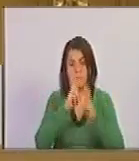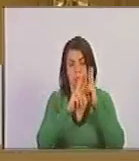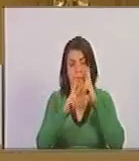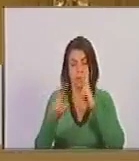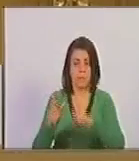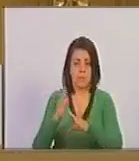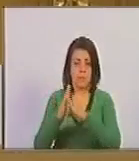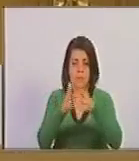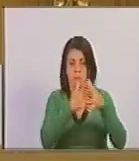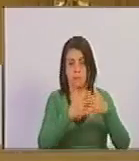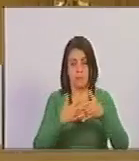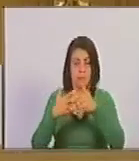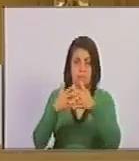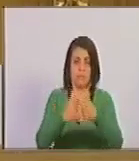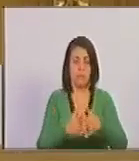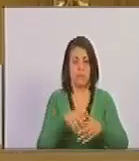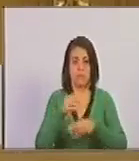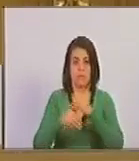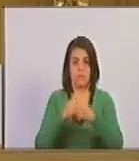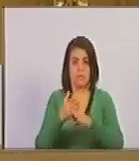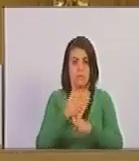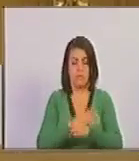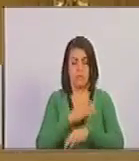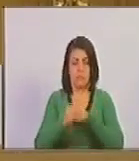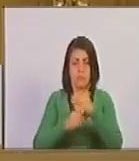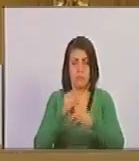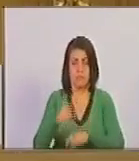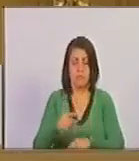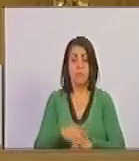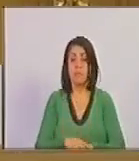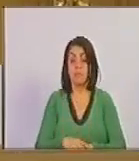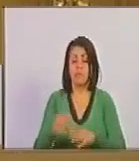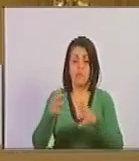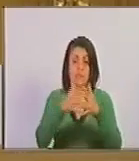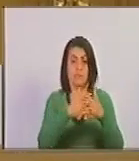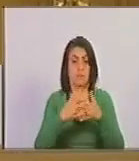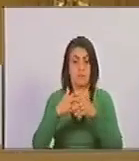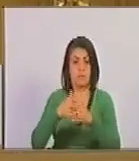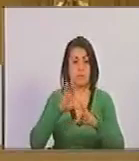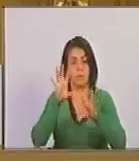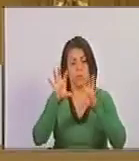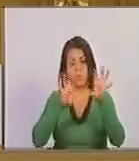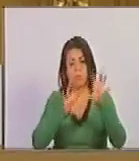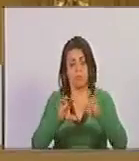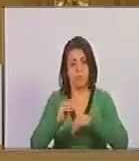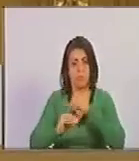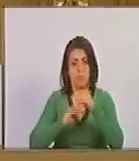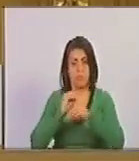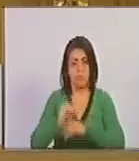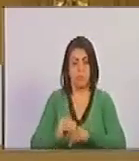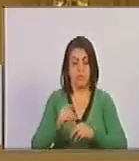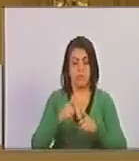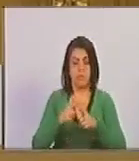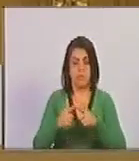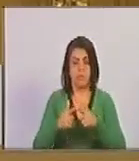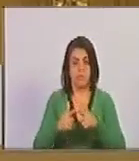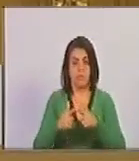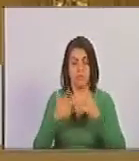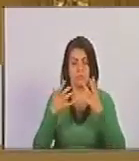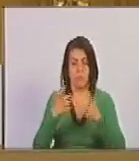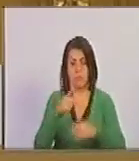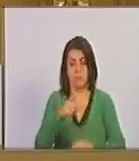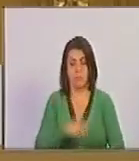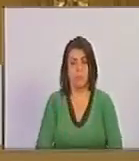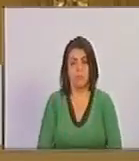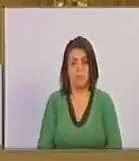antiimperialistas, antihegemónicas de los imperios bajo la premisa de la multiculturalidad.